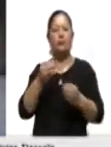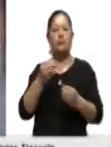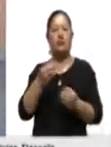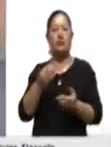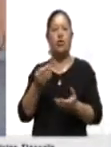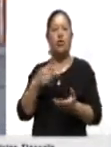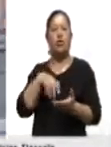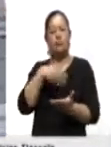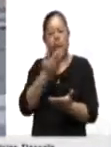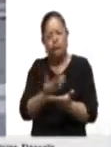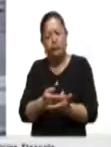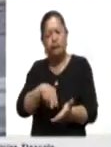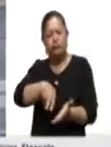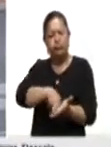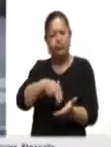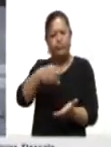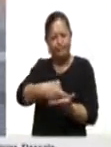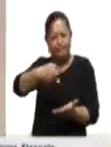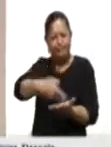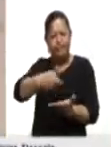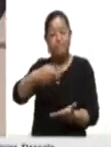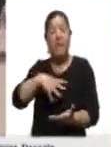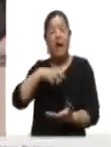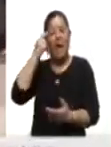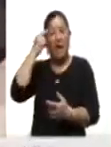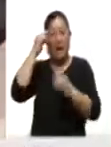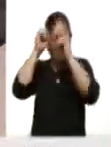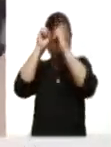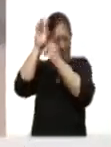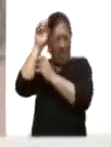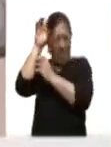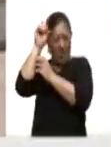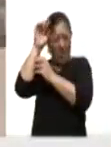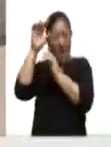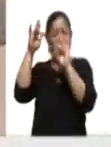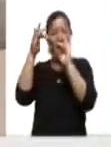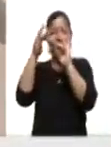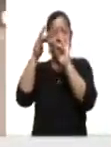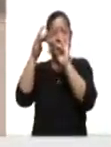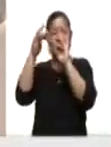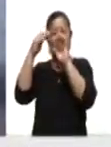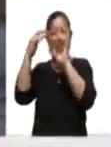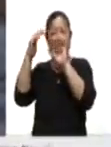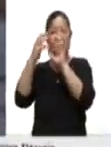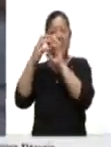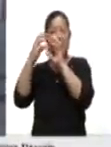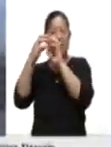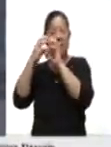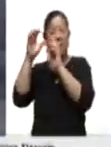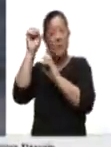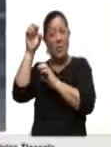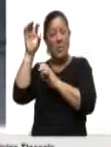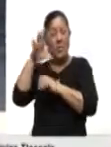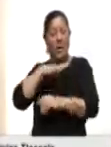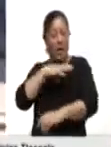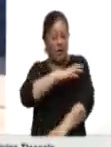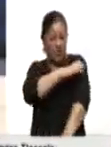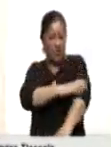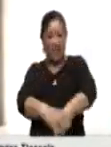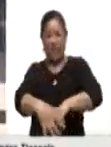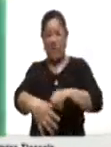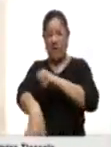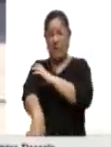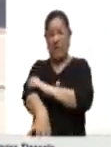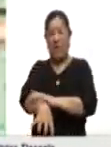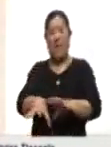consecuencia de una descarga eléctrica excesiva en las neuronas. Esas convulsiones son episodios breves de las contracciones musculares que puedan afectar solo